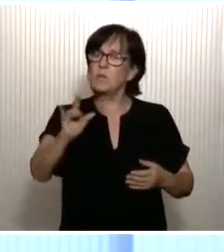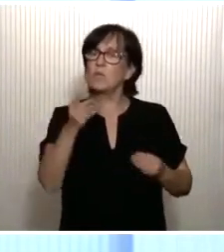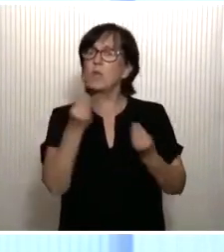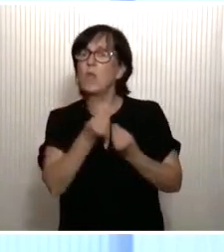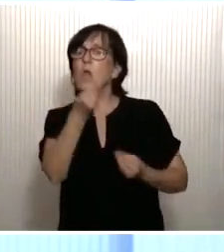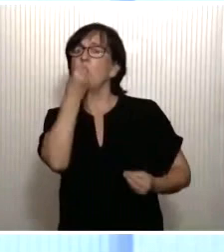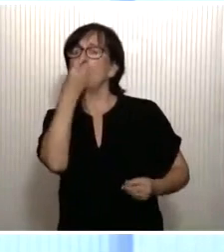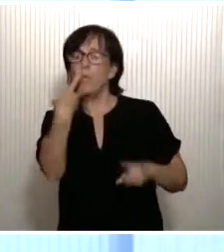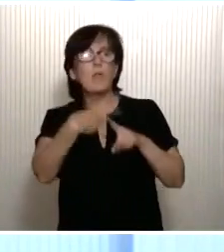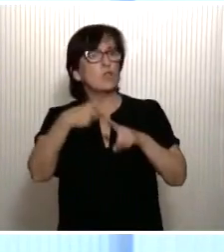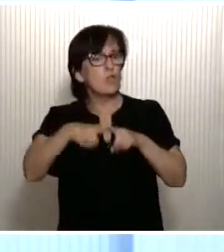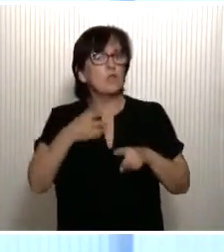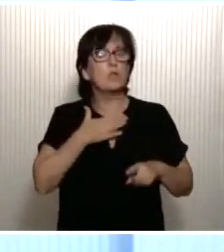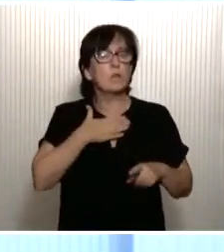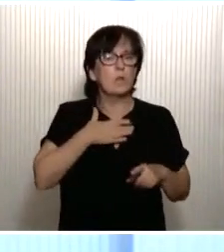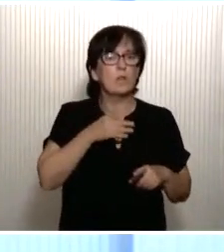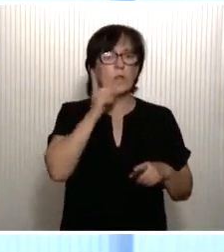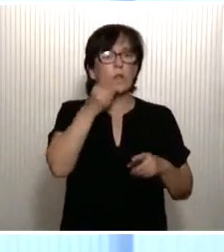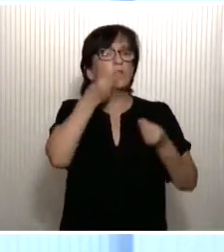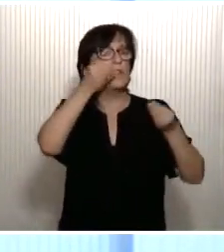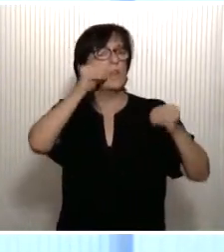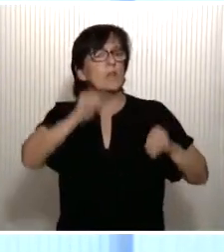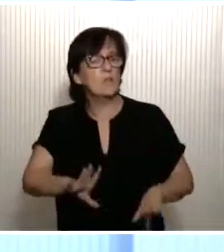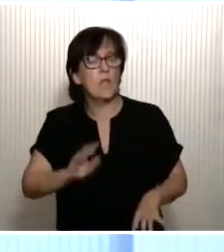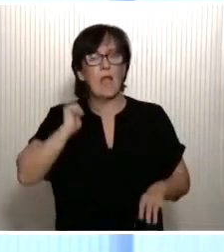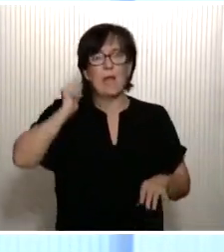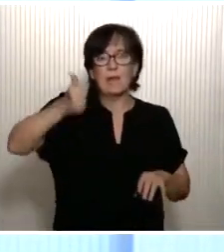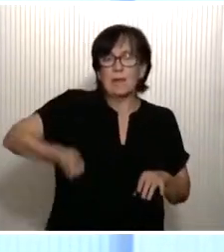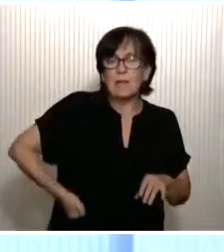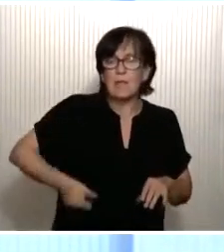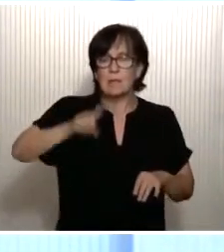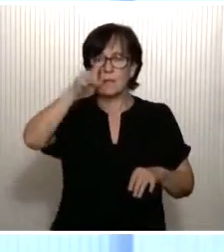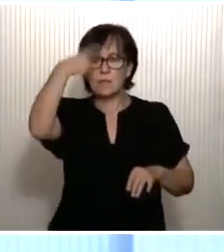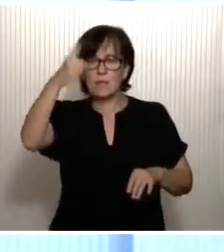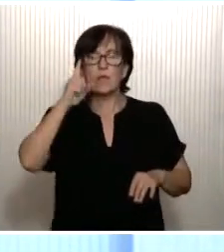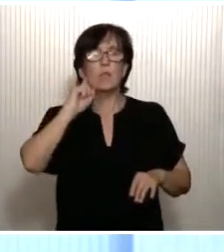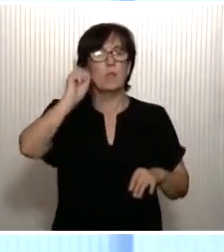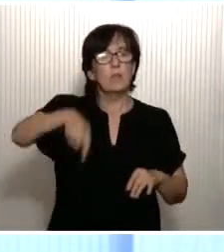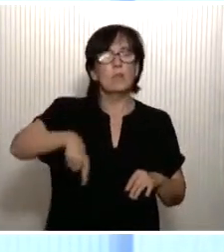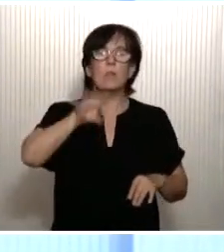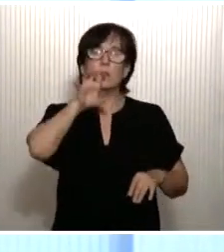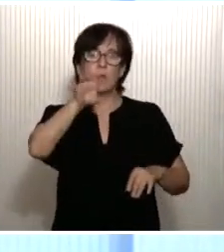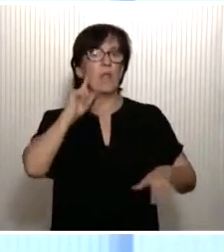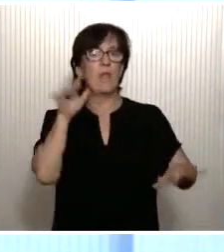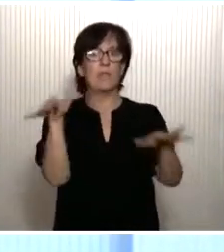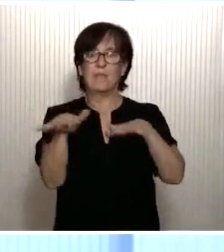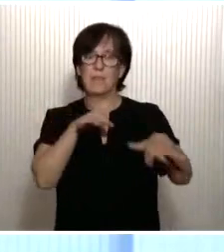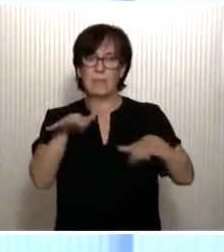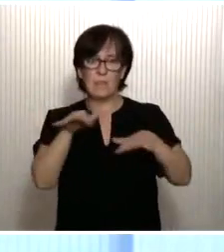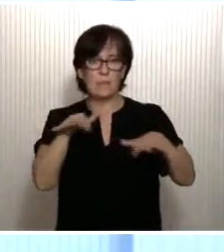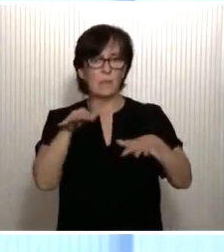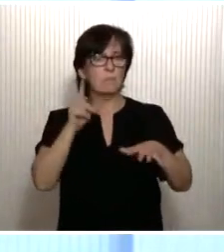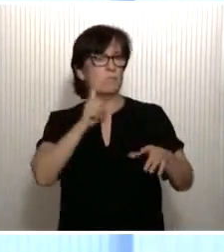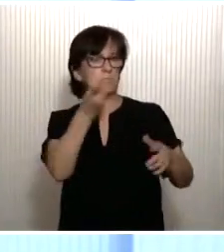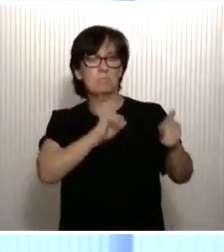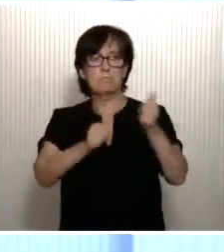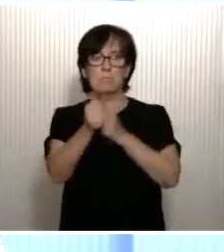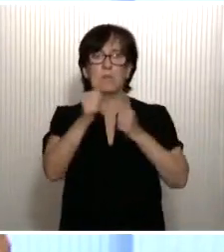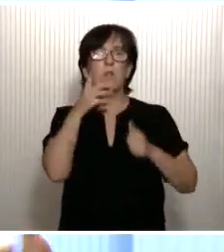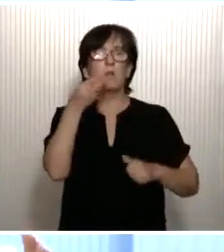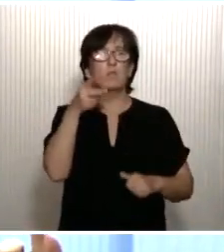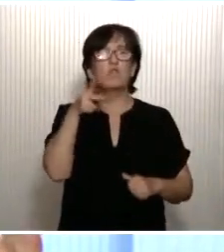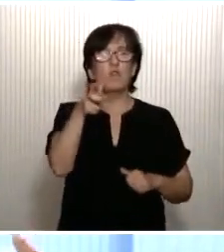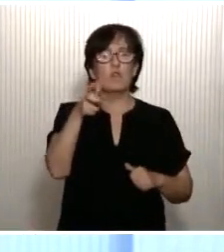lo bueno que ello conlleva, lleno de historia, de riqueza cultural. Y somos también un país dinámico, a la vanguardia de muchos derechos